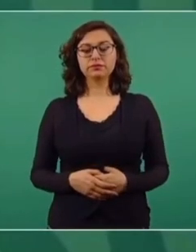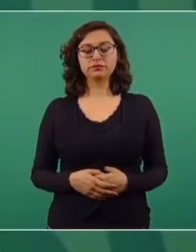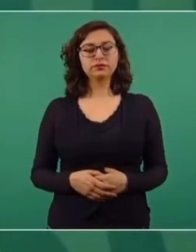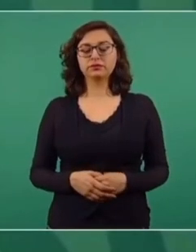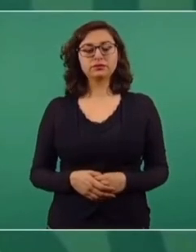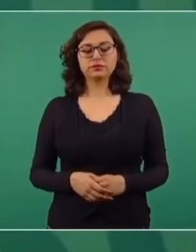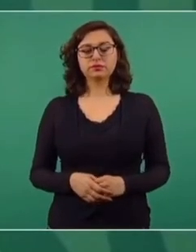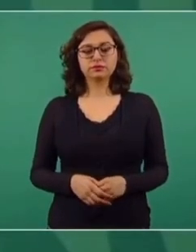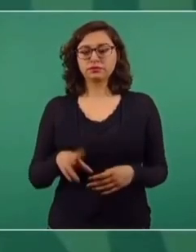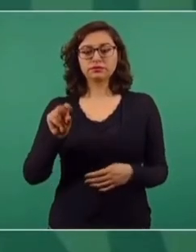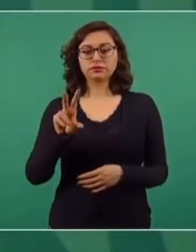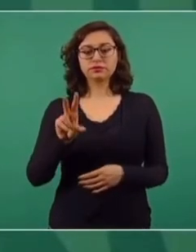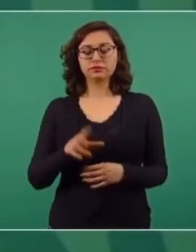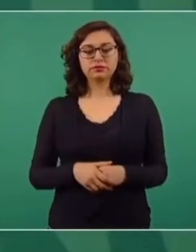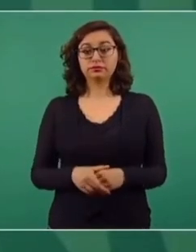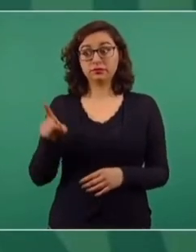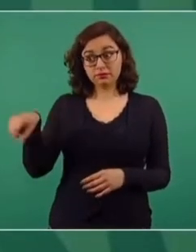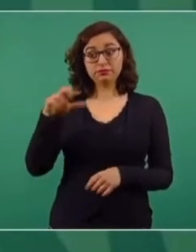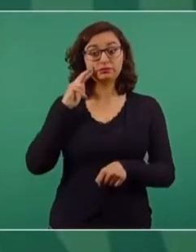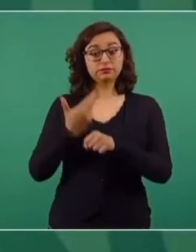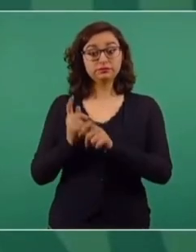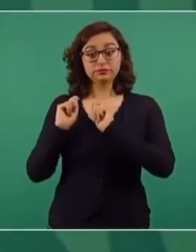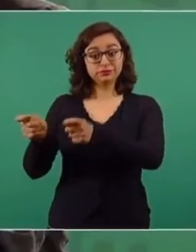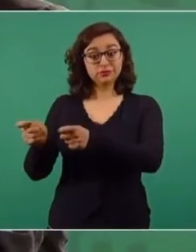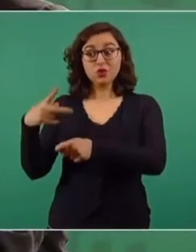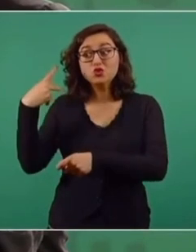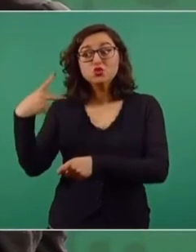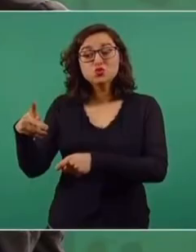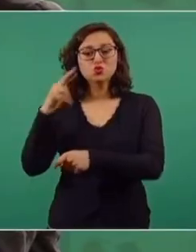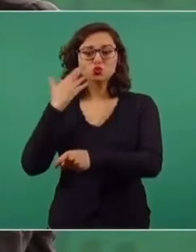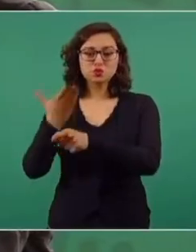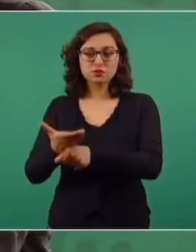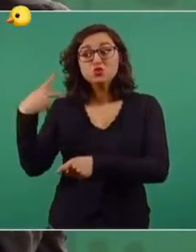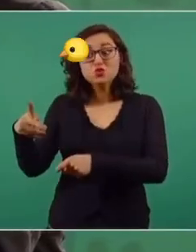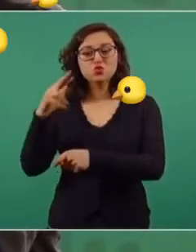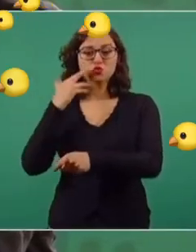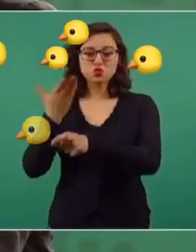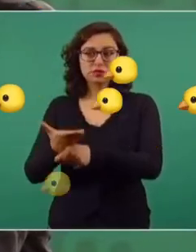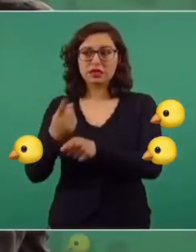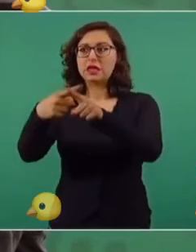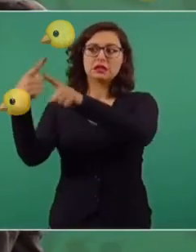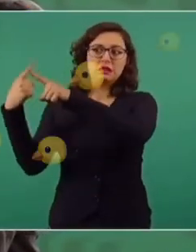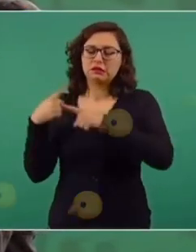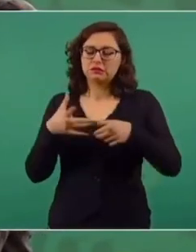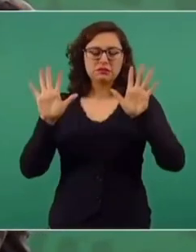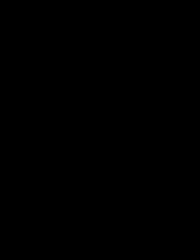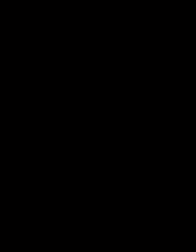No, no hablamos de eso, pero les corresponde al Poder Judicial. Sea quien sea, sea quien sea.